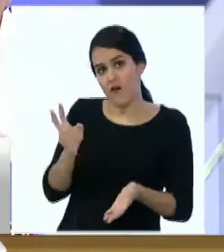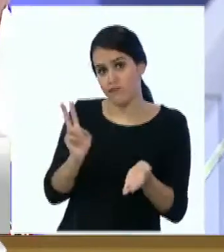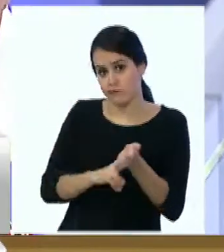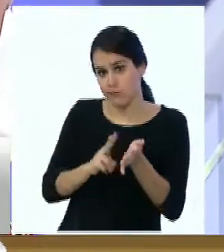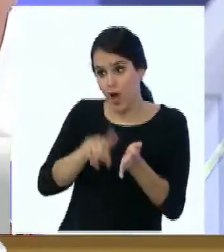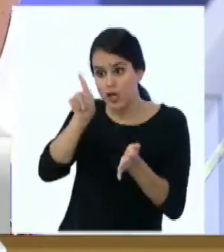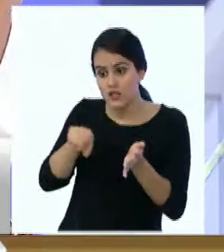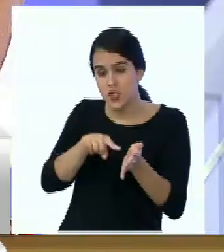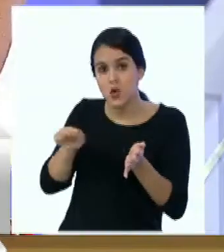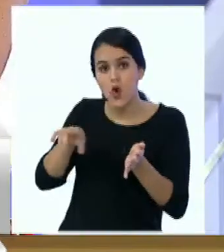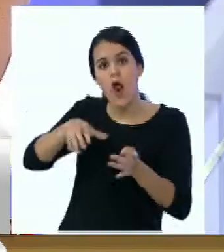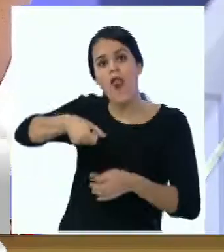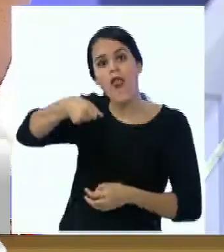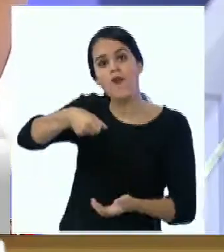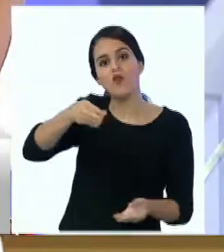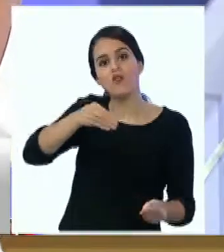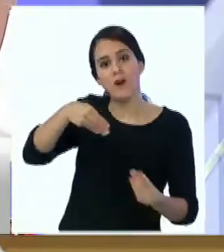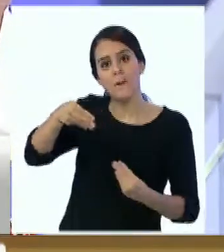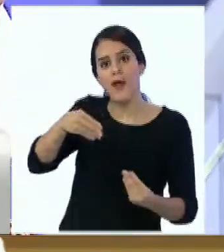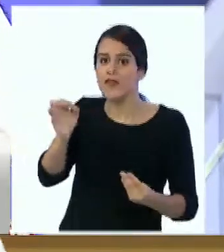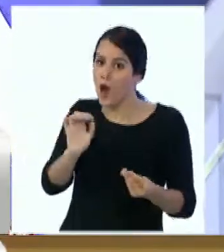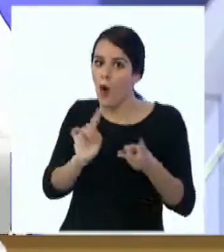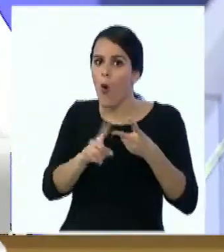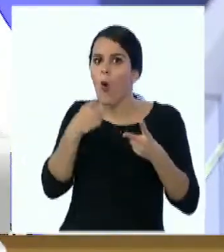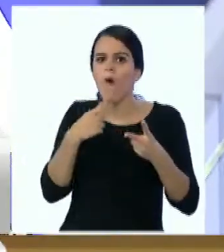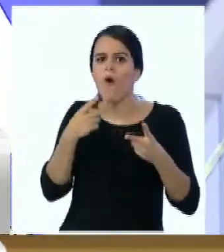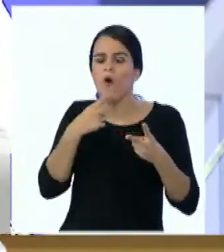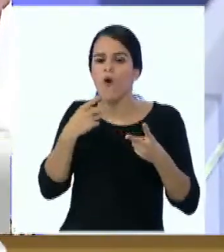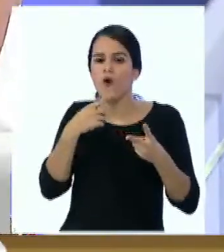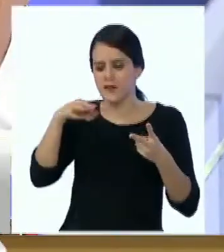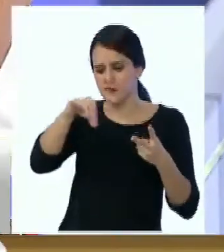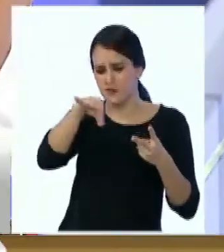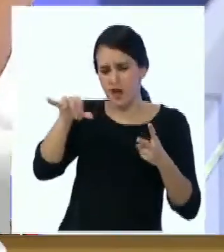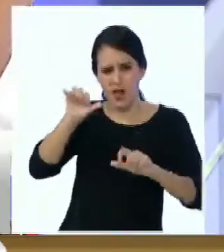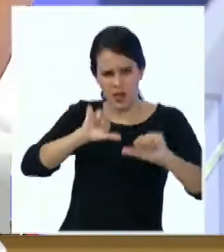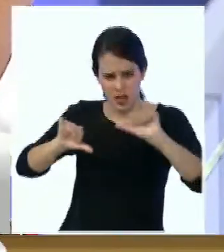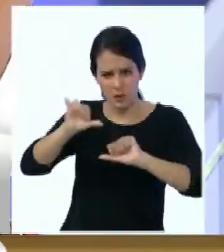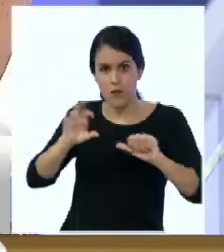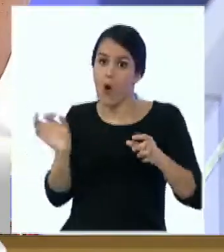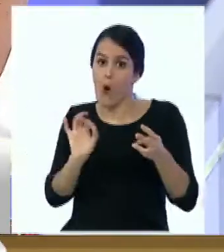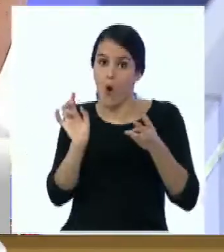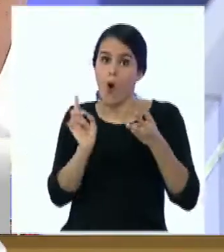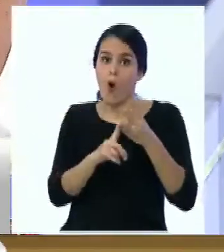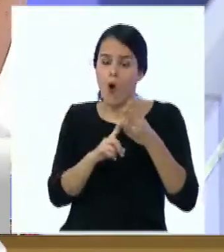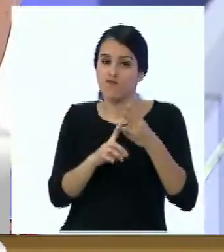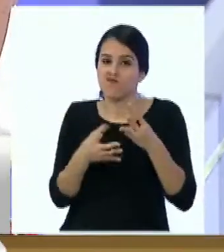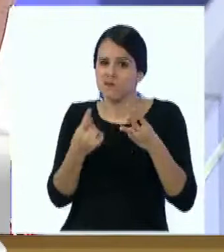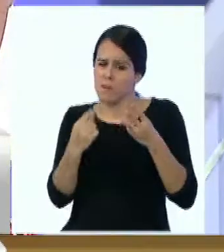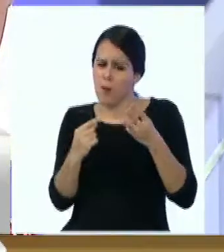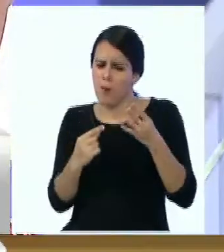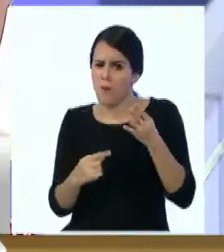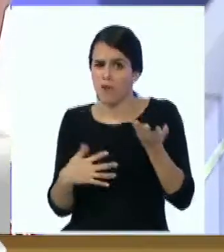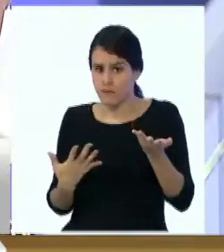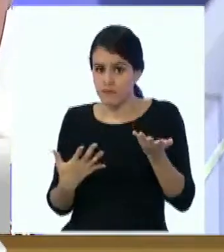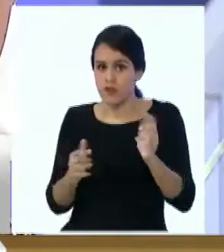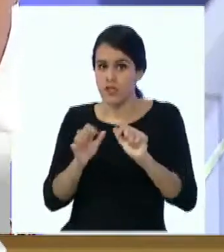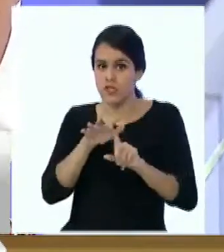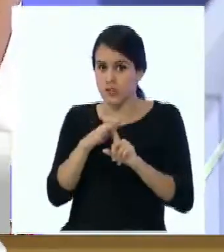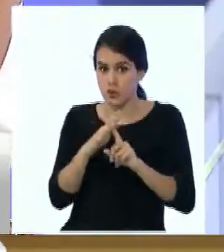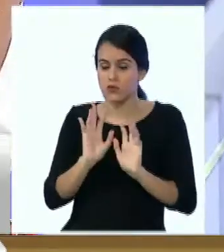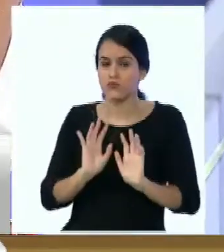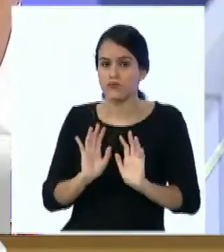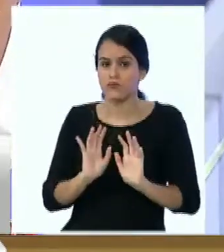bolsa plástica A los colorantes que se utilizan en la bolsa plástica O a los irritantes que están en las bolsas